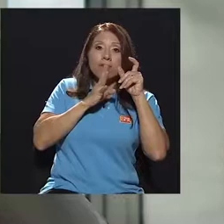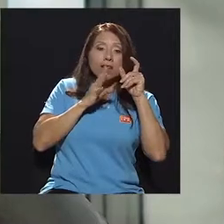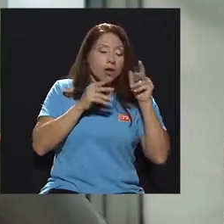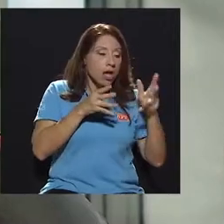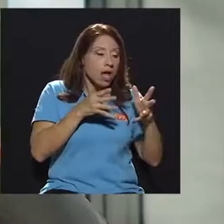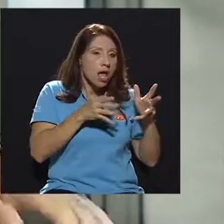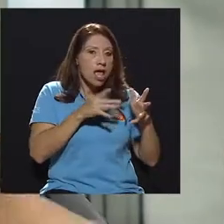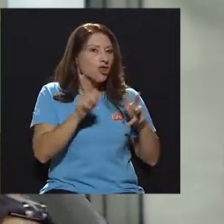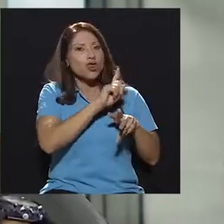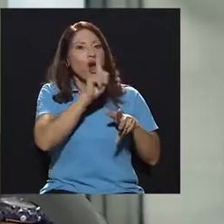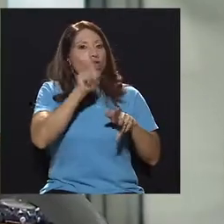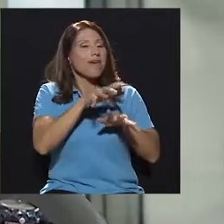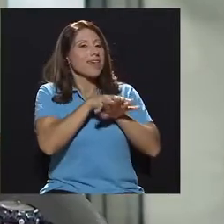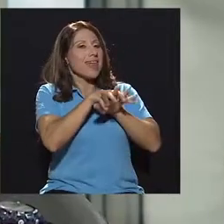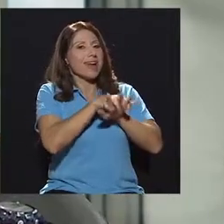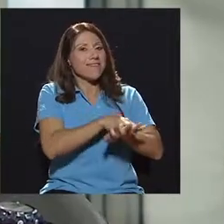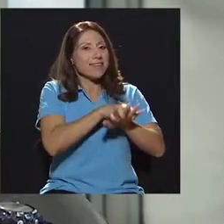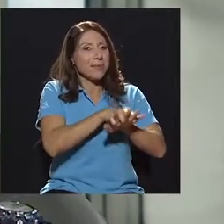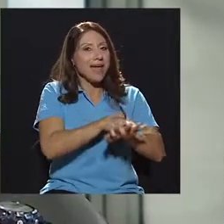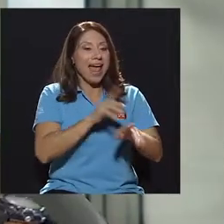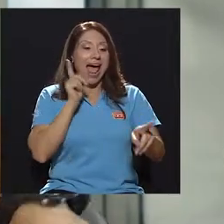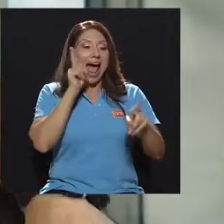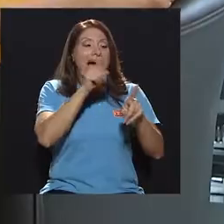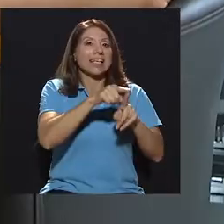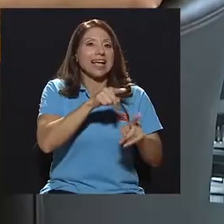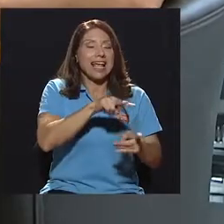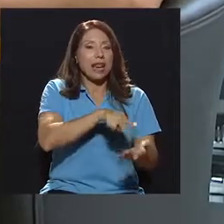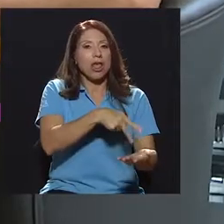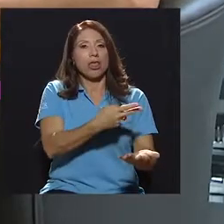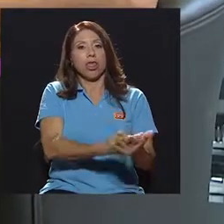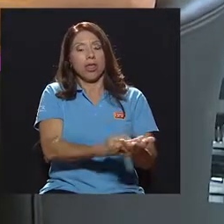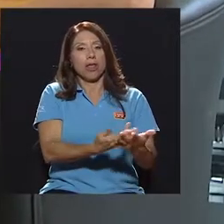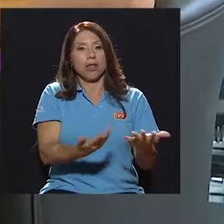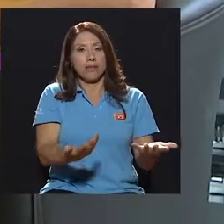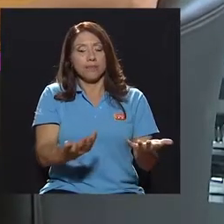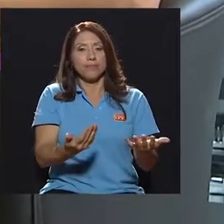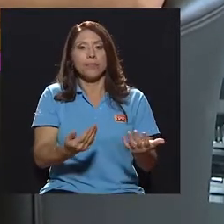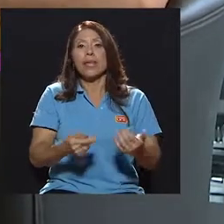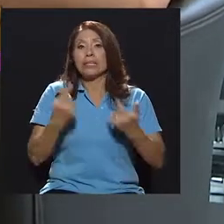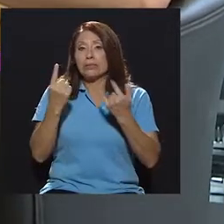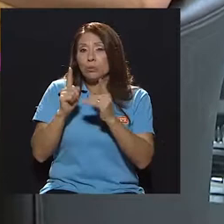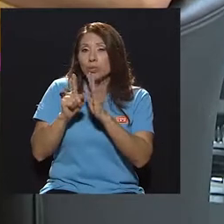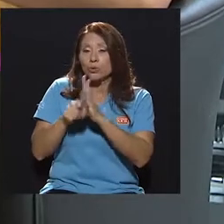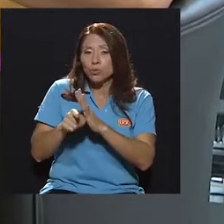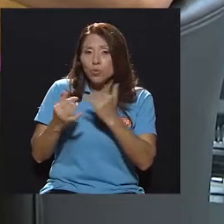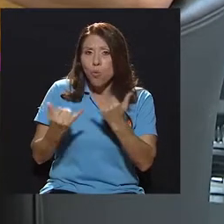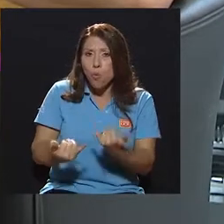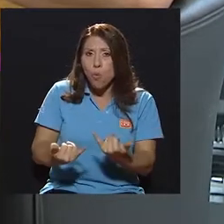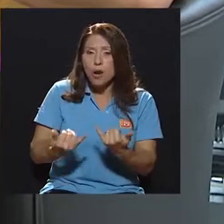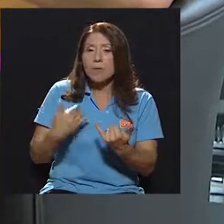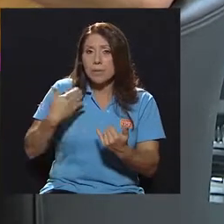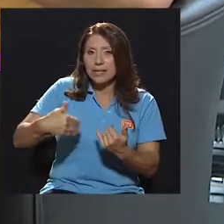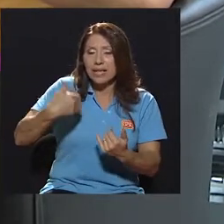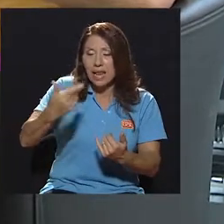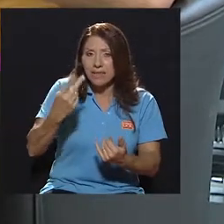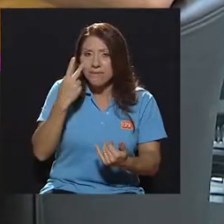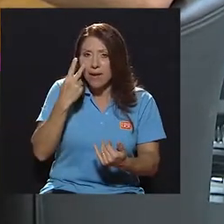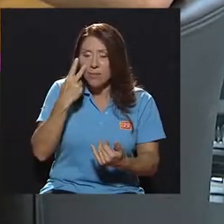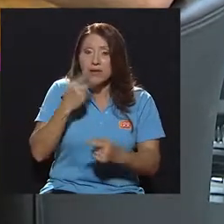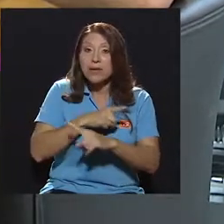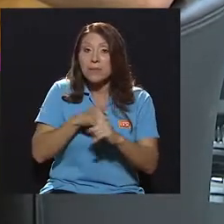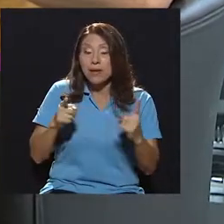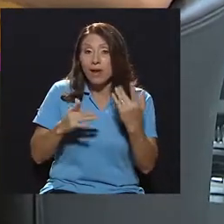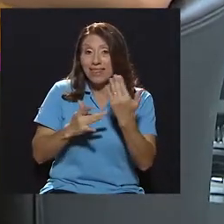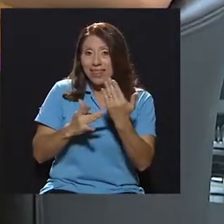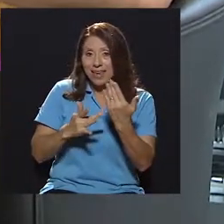no debemos dar el RCP hasta que se desplome. Correcto. Johnny, nos queda un minuto de este bloque y aunque lo vamos a ver más